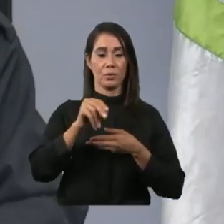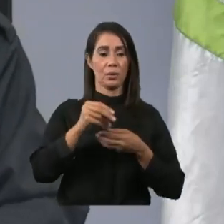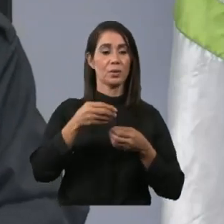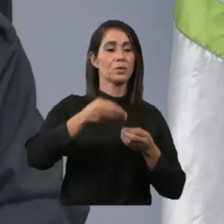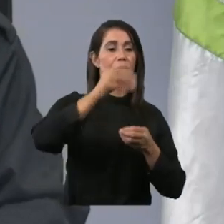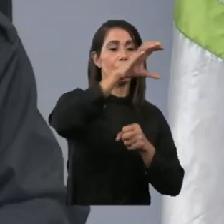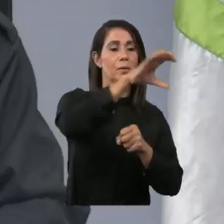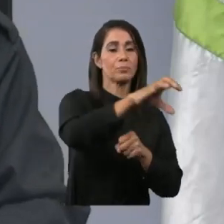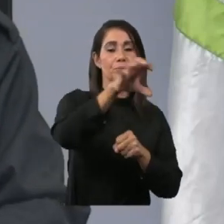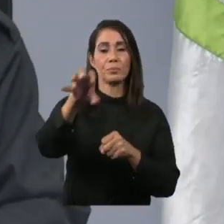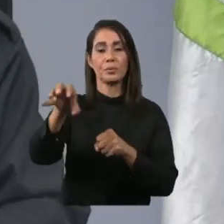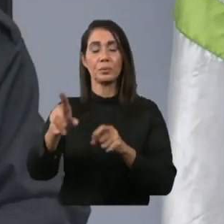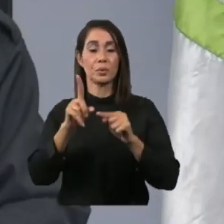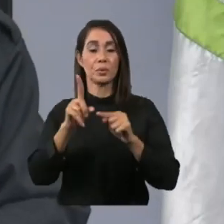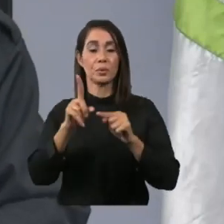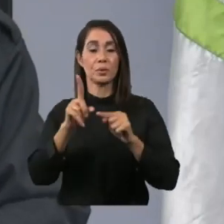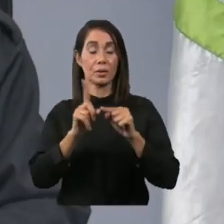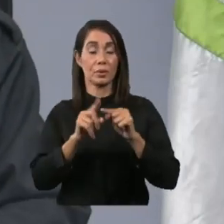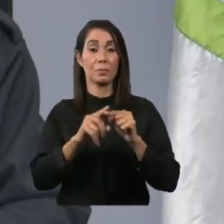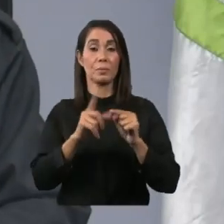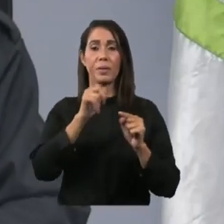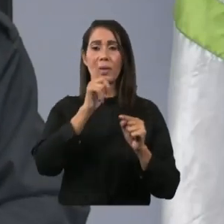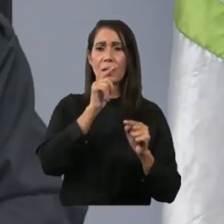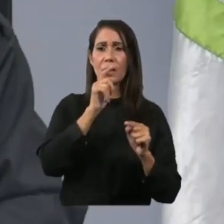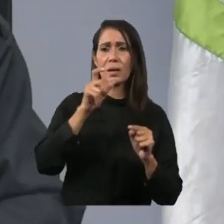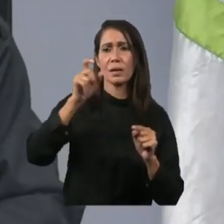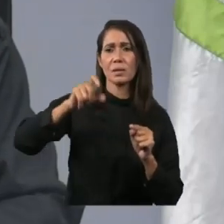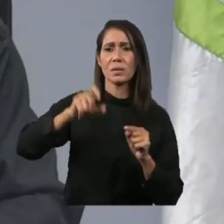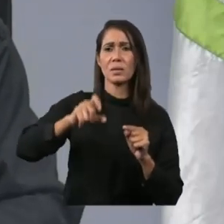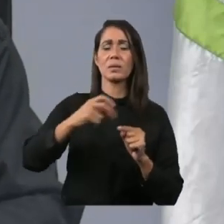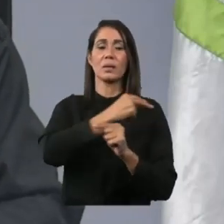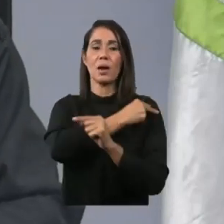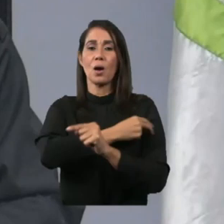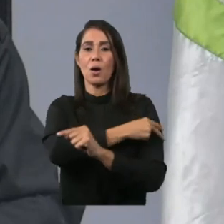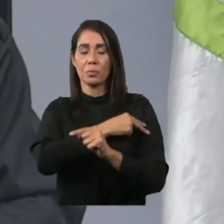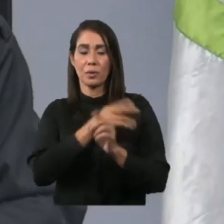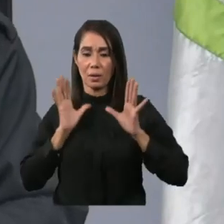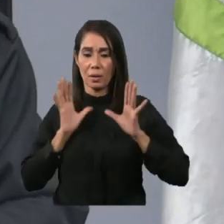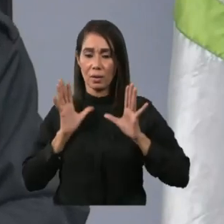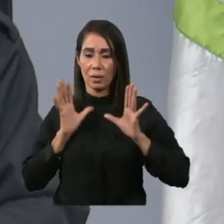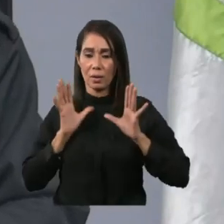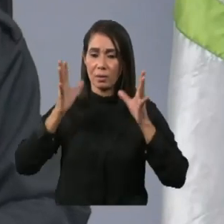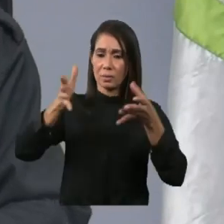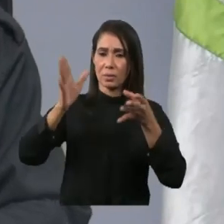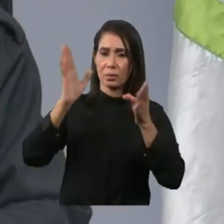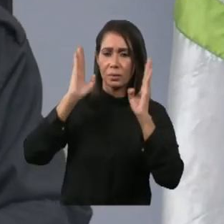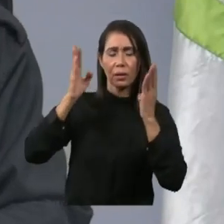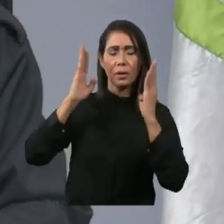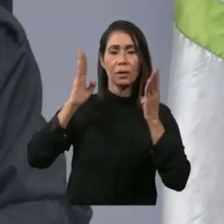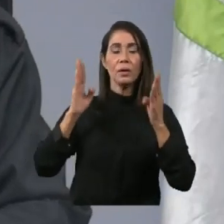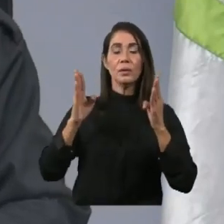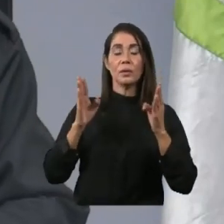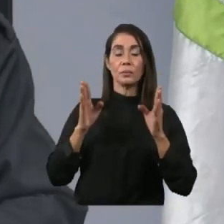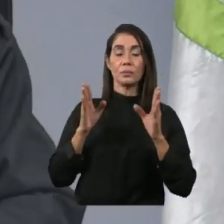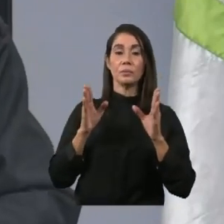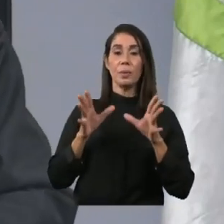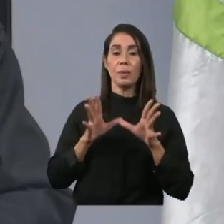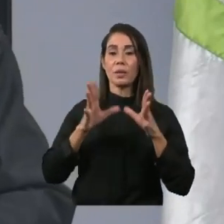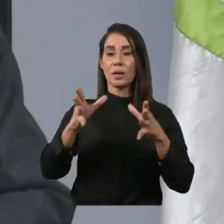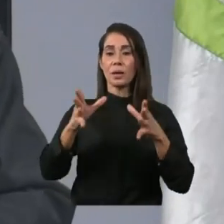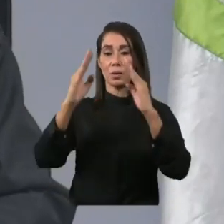mediante conduces a hospitales, centros de atención, centros de